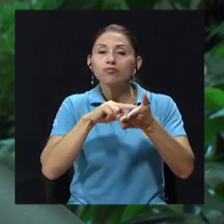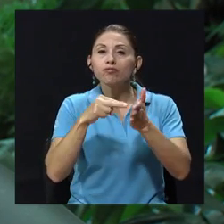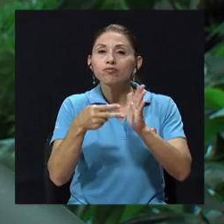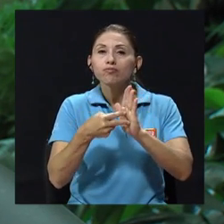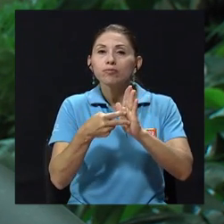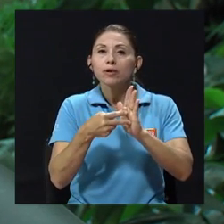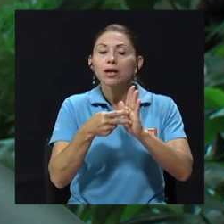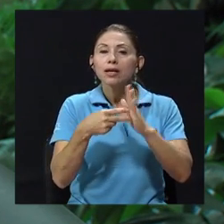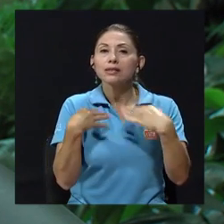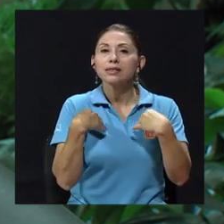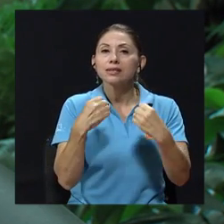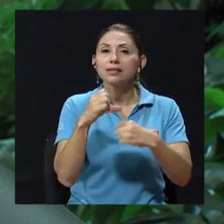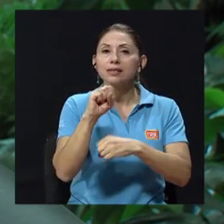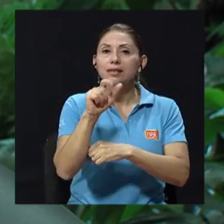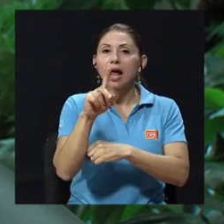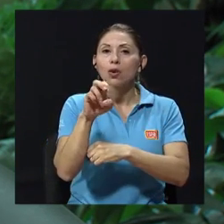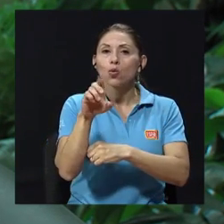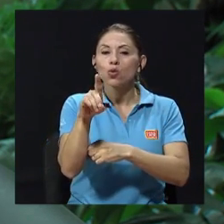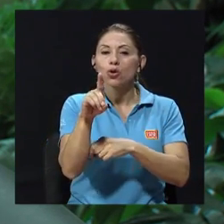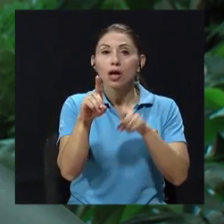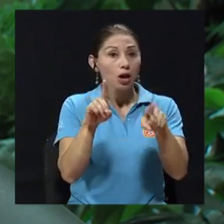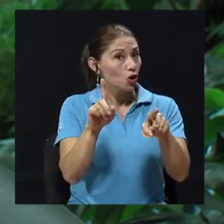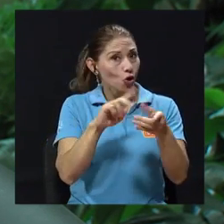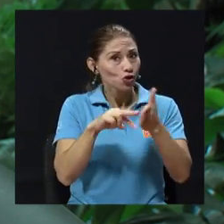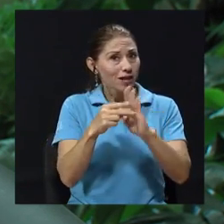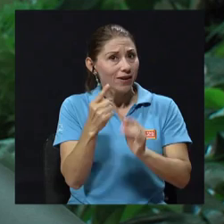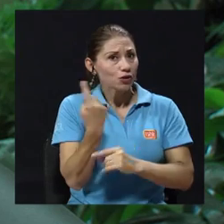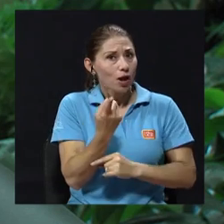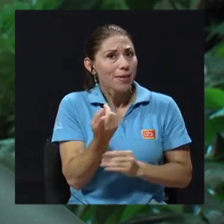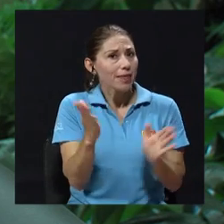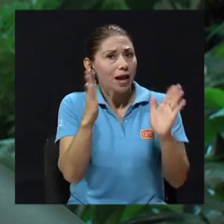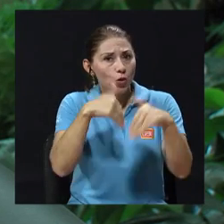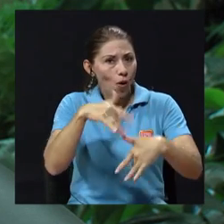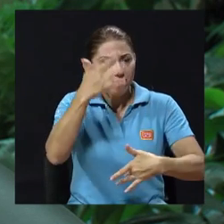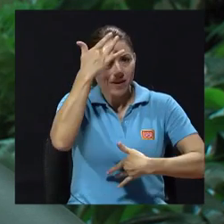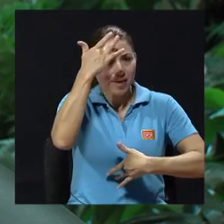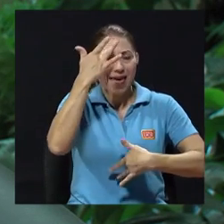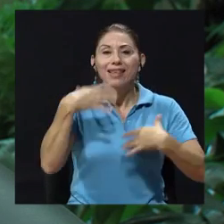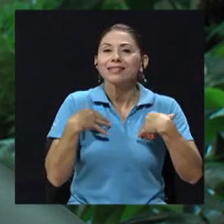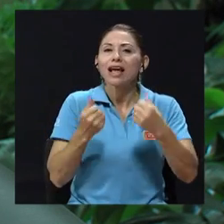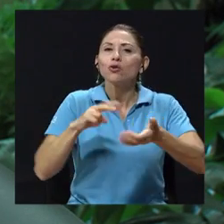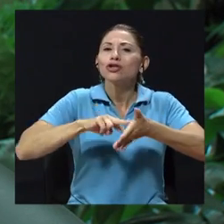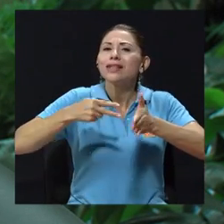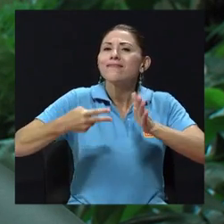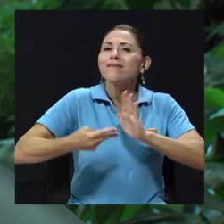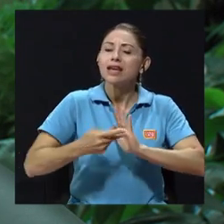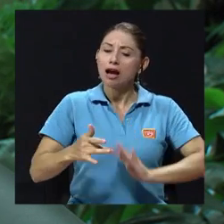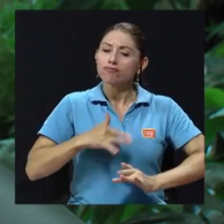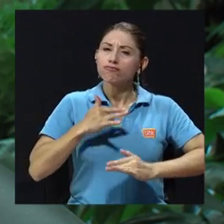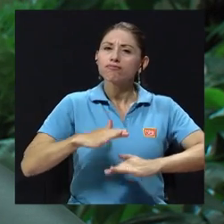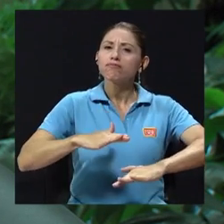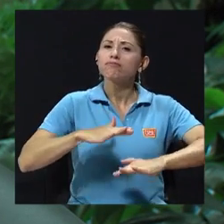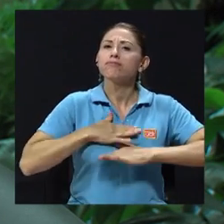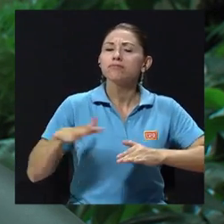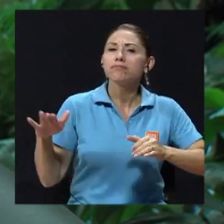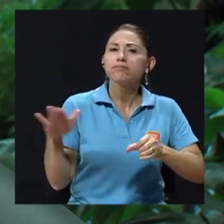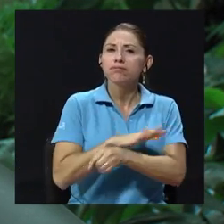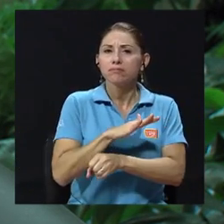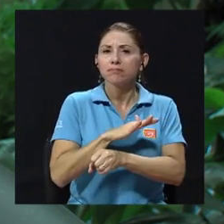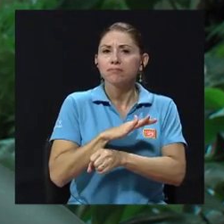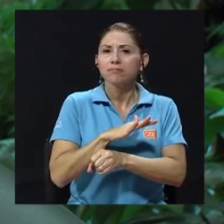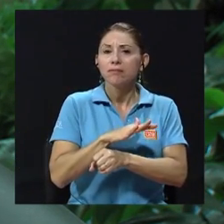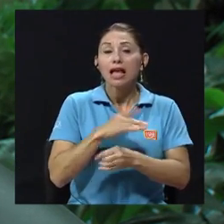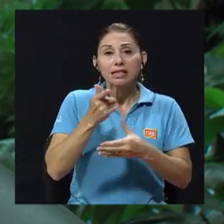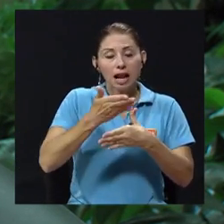salud no es simplemente la ausencia de enfermedad, sino que es un estado de bienestar integral, donde tenemos una parte